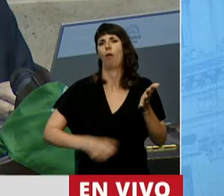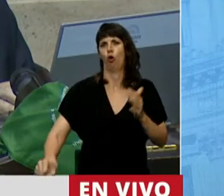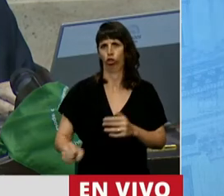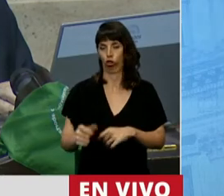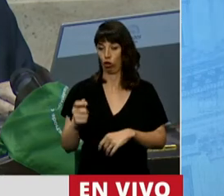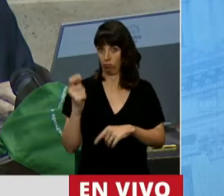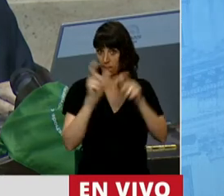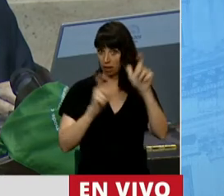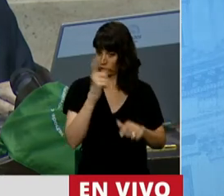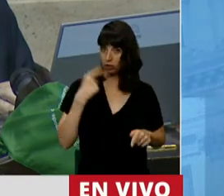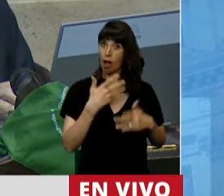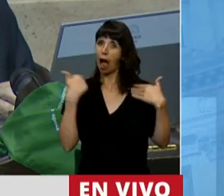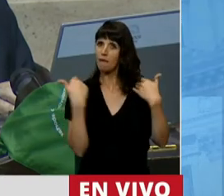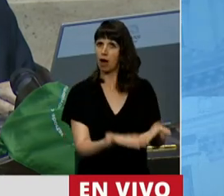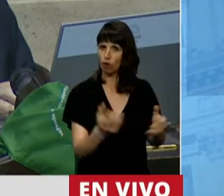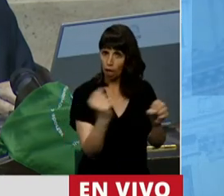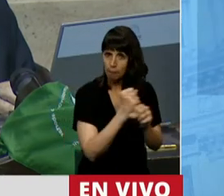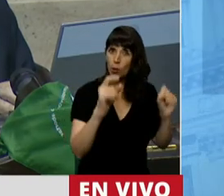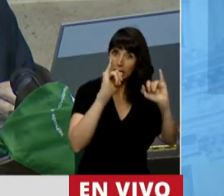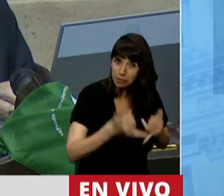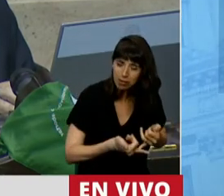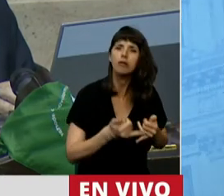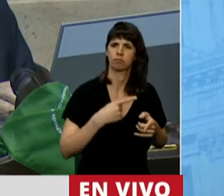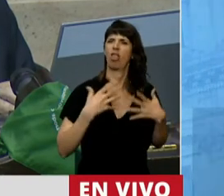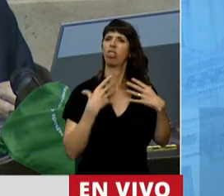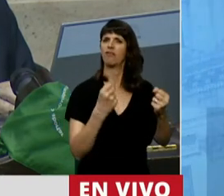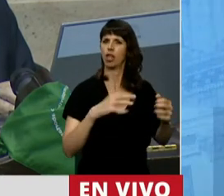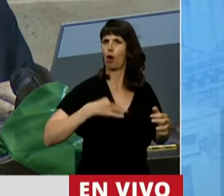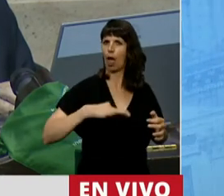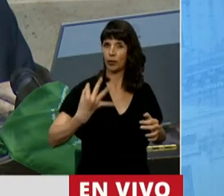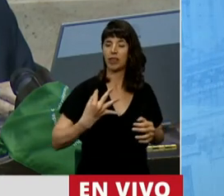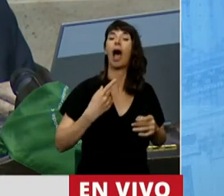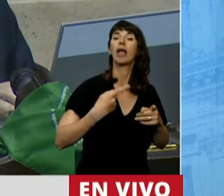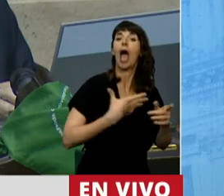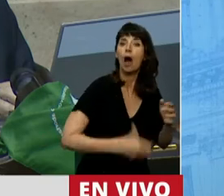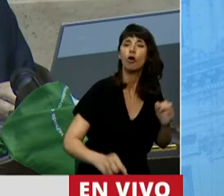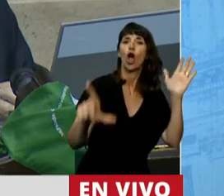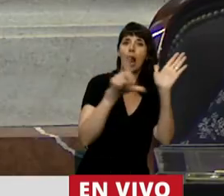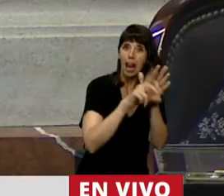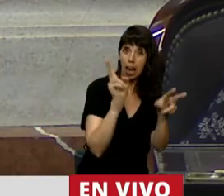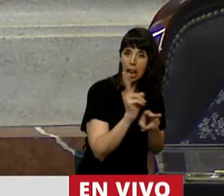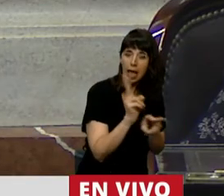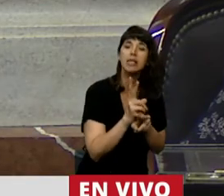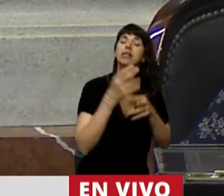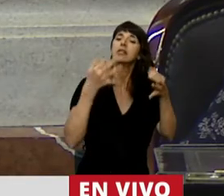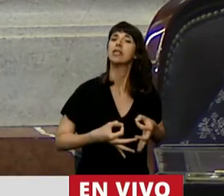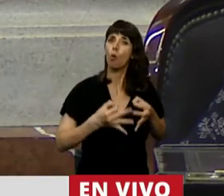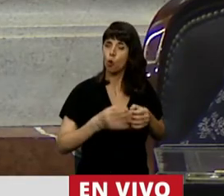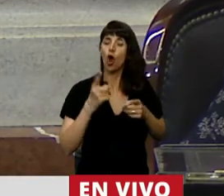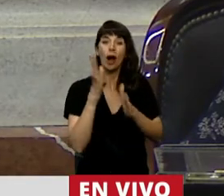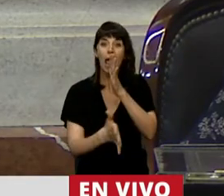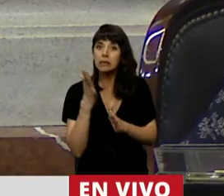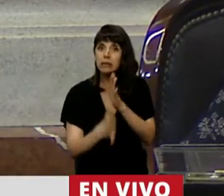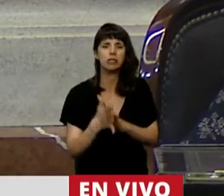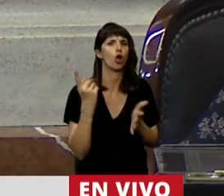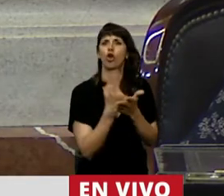favor de este proyecto, también, como dije, defendemos la vida. El aborto legal, seguro y gratuito, es impostergable. Es